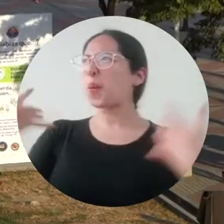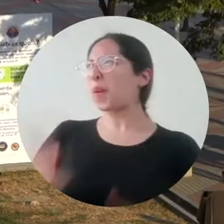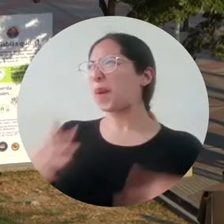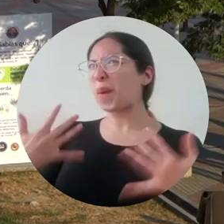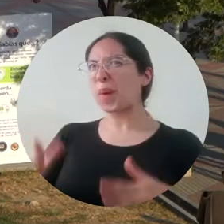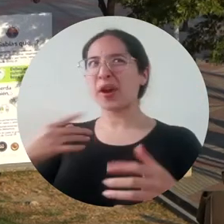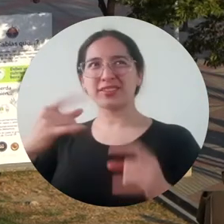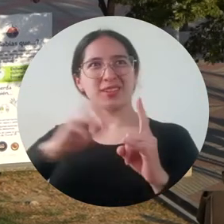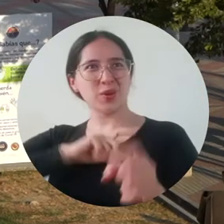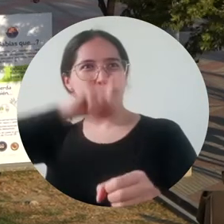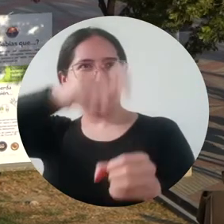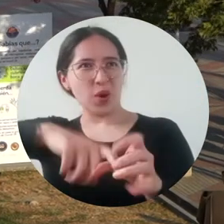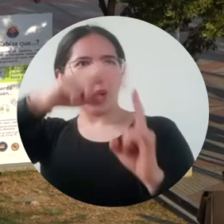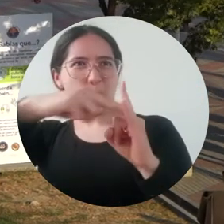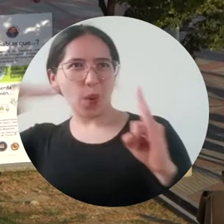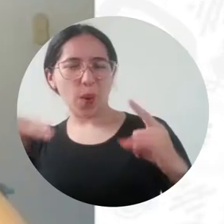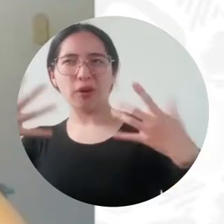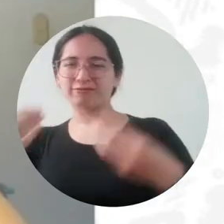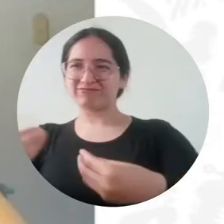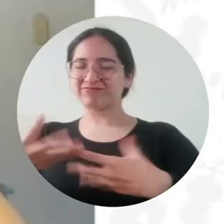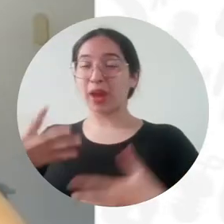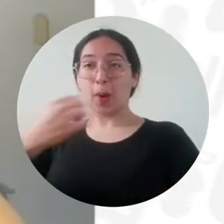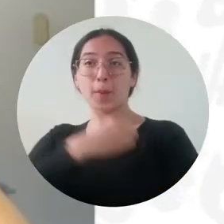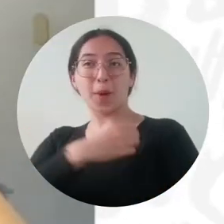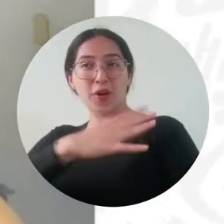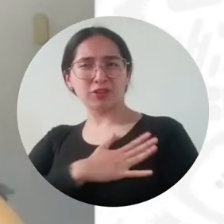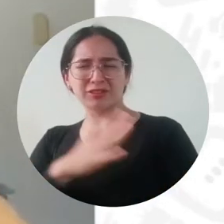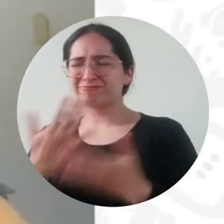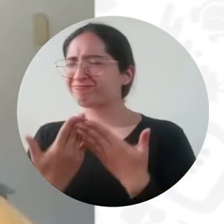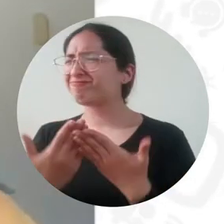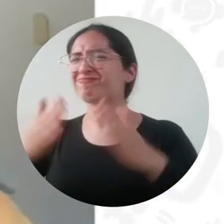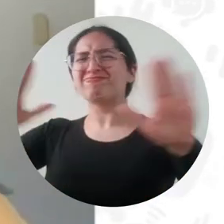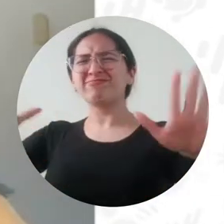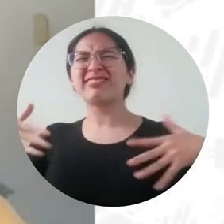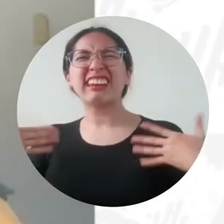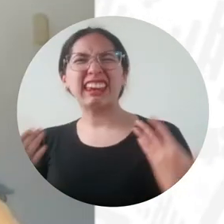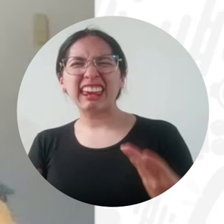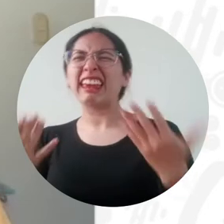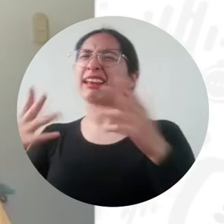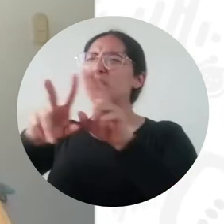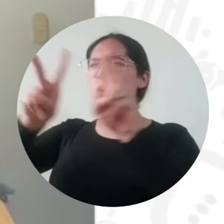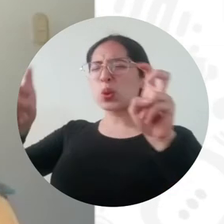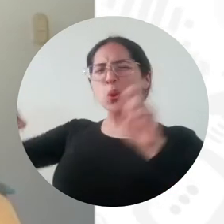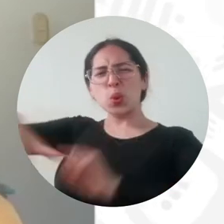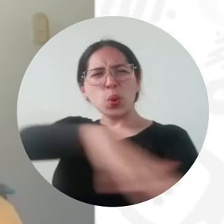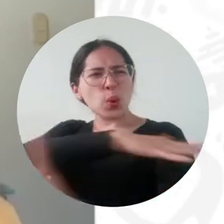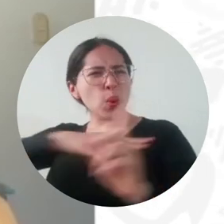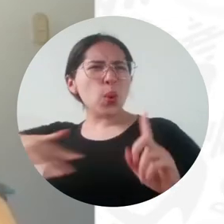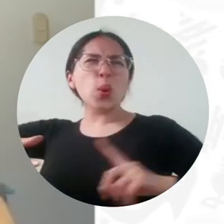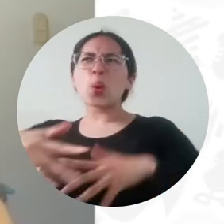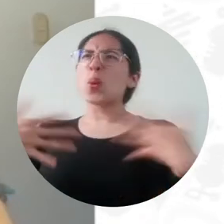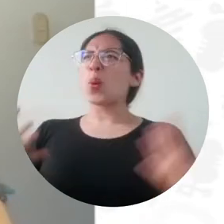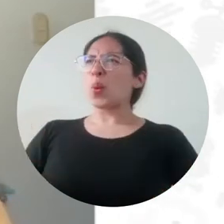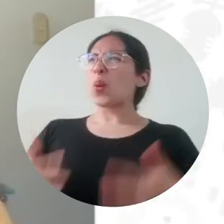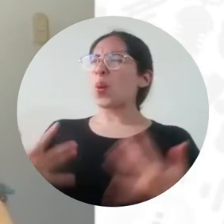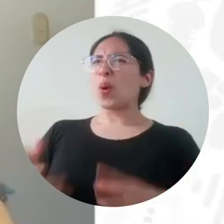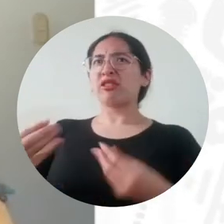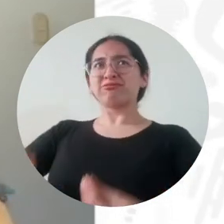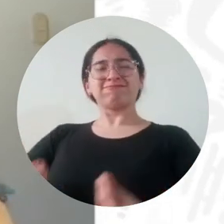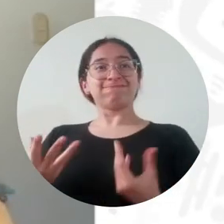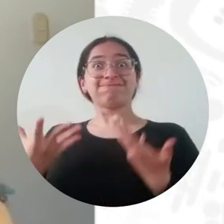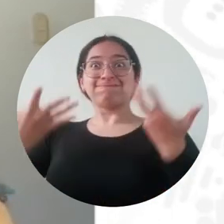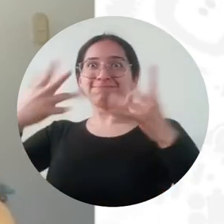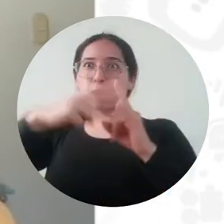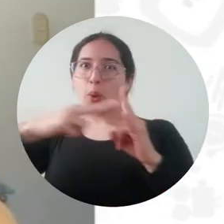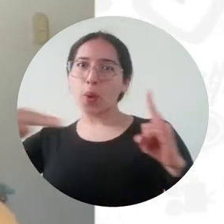oportunidad que me brinda la Universidad de Magdalena, una puerta enorme, grande, la amplitud que la